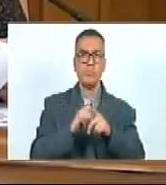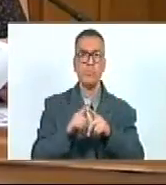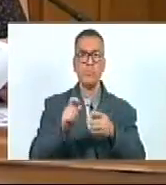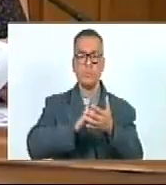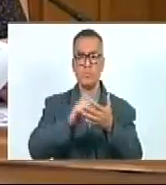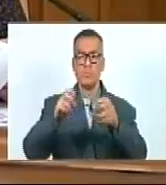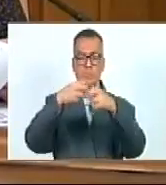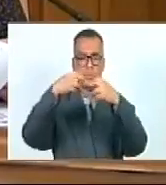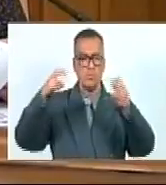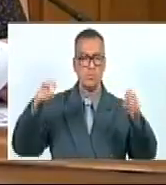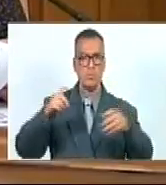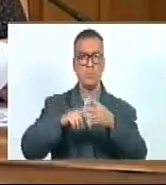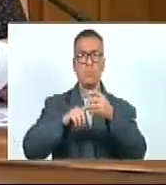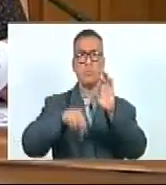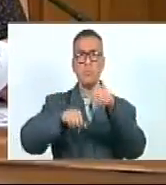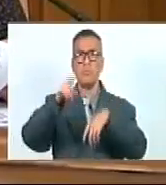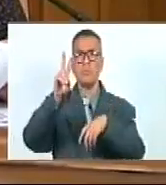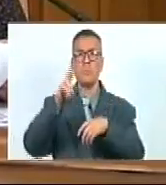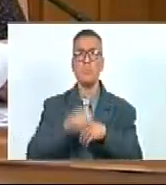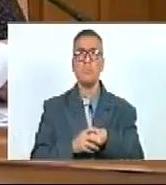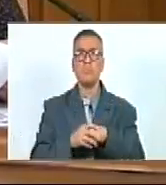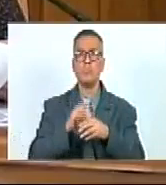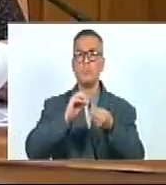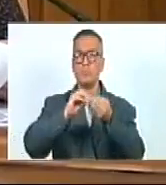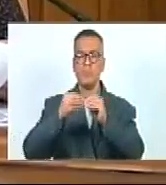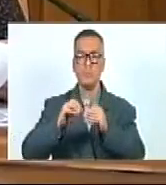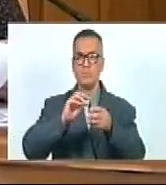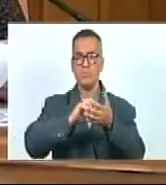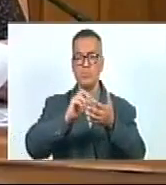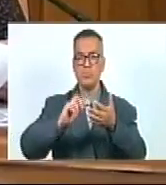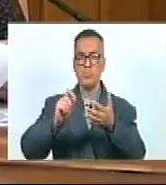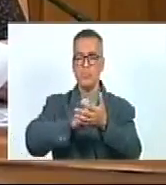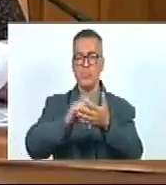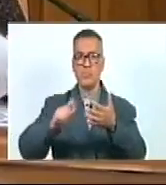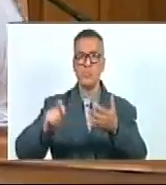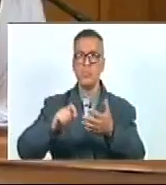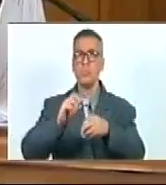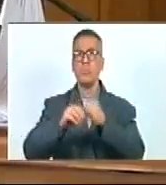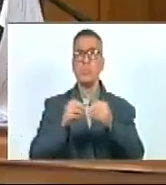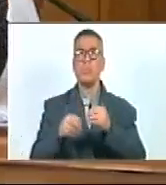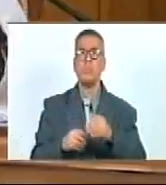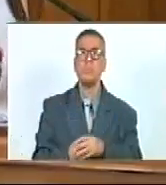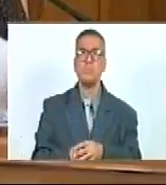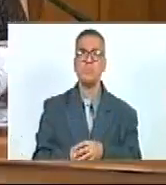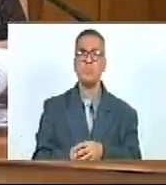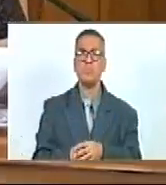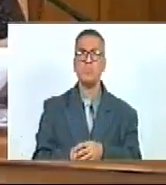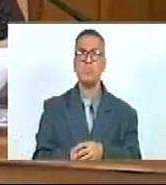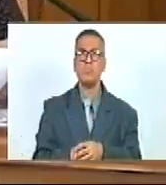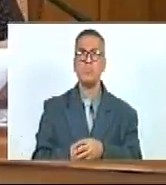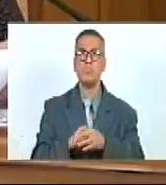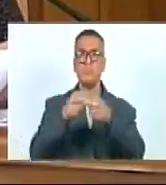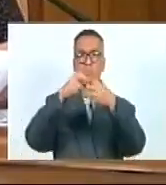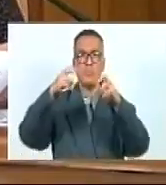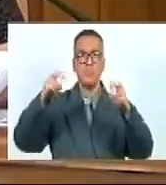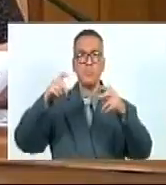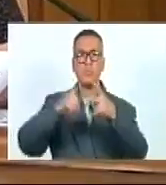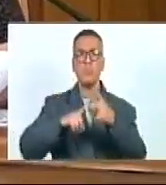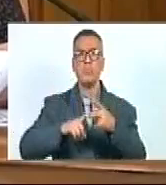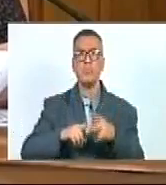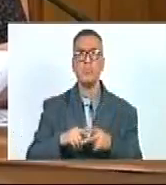epígrafe del artículo 12, quedando redactado de la siguiente manera. Epígrafe,